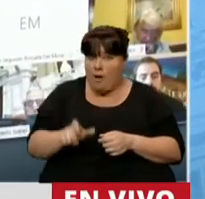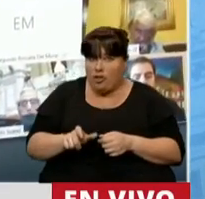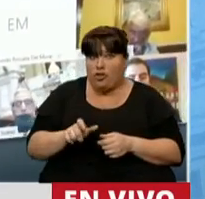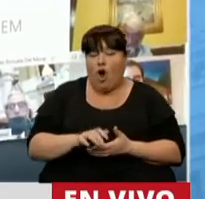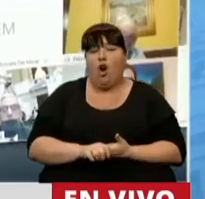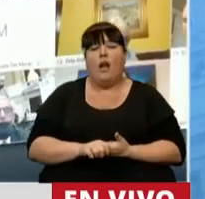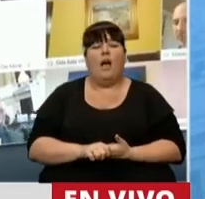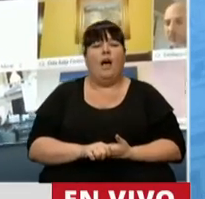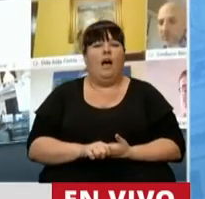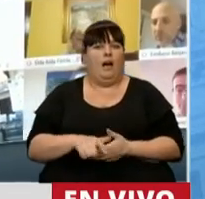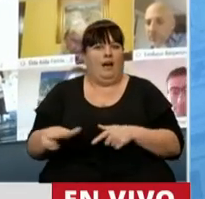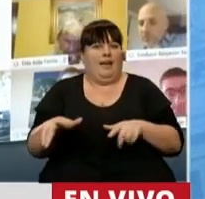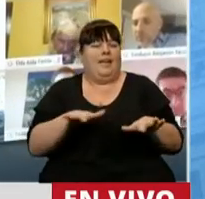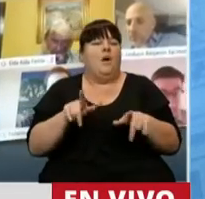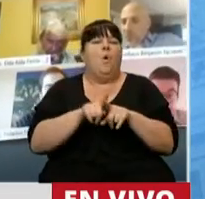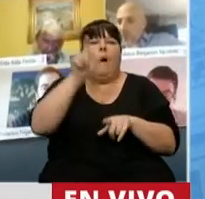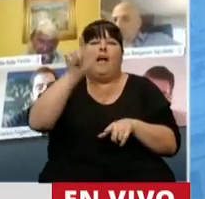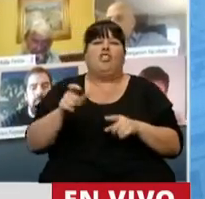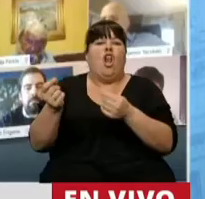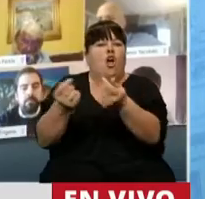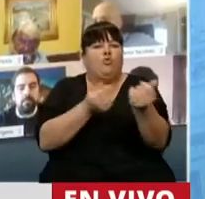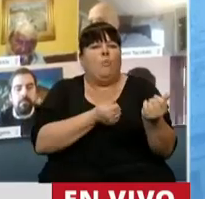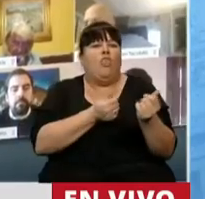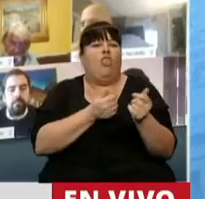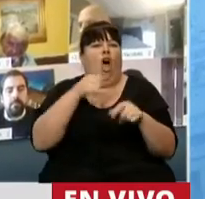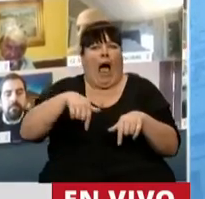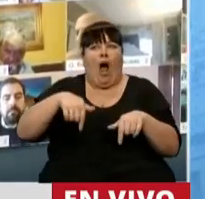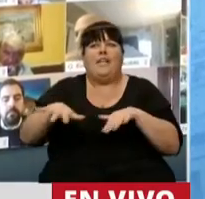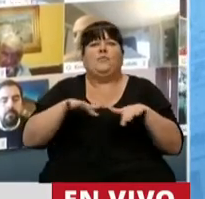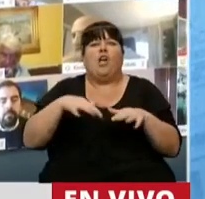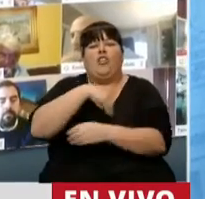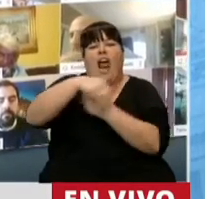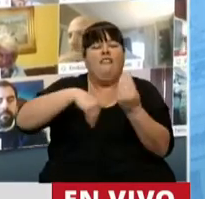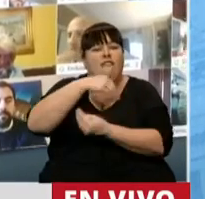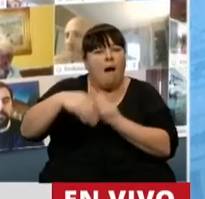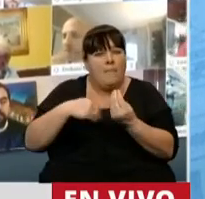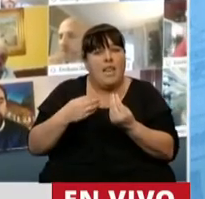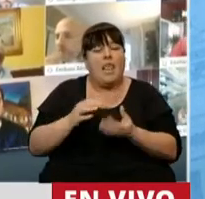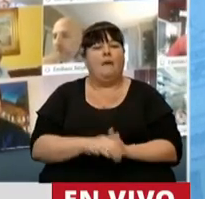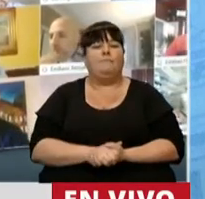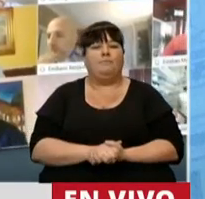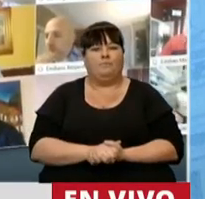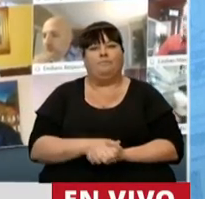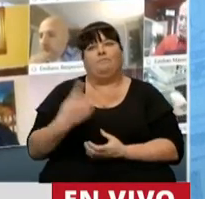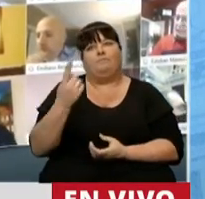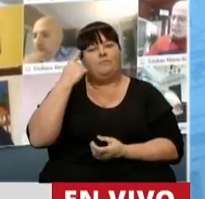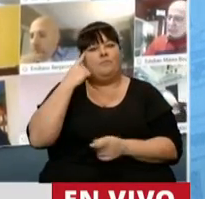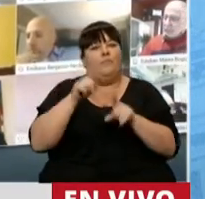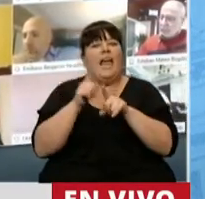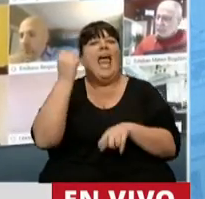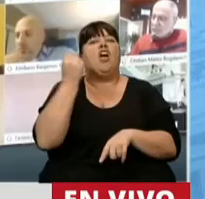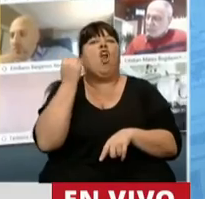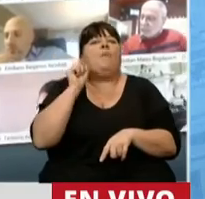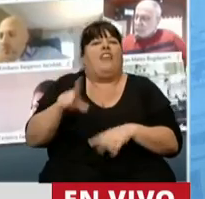en una situación, es ese consumidor que hoy está en una situación familiar en la que se considera la